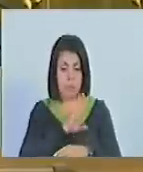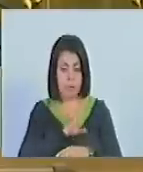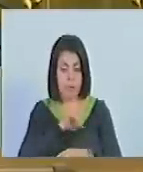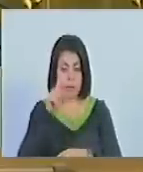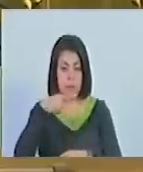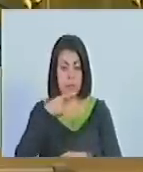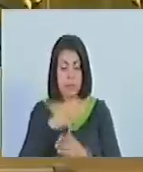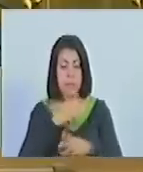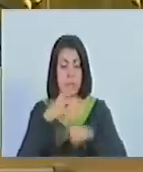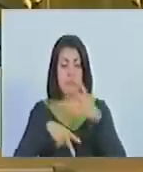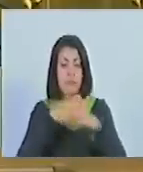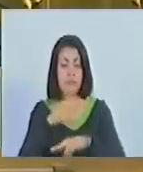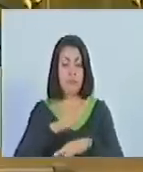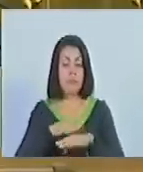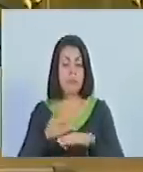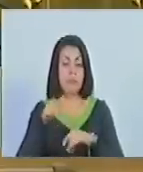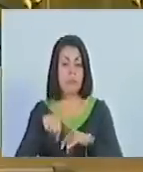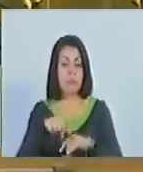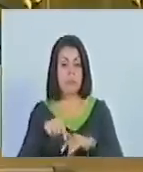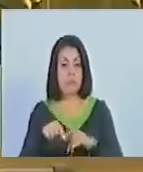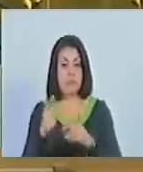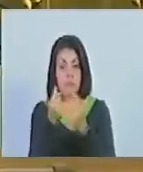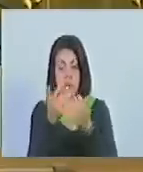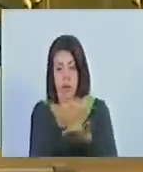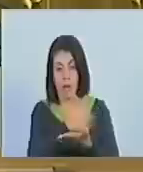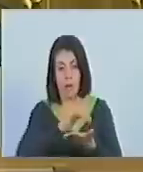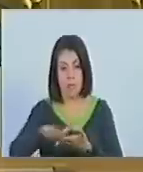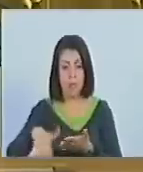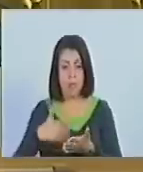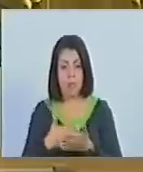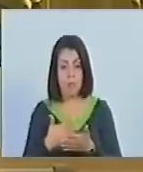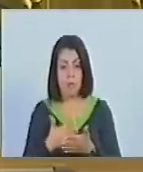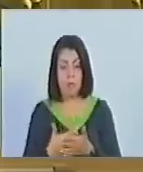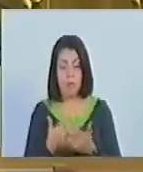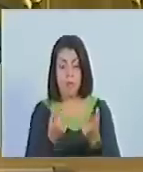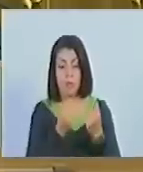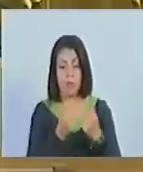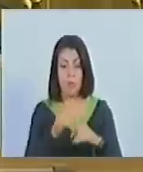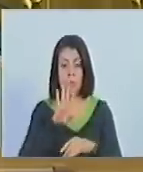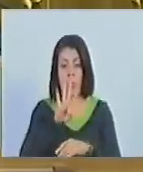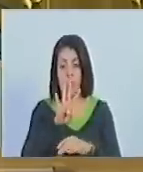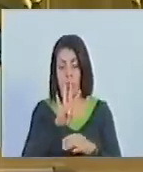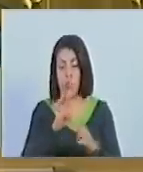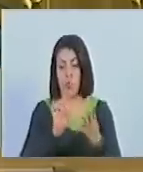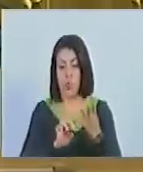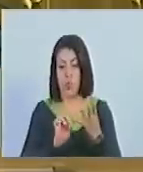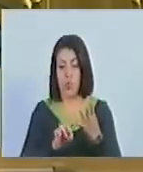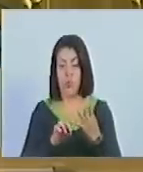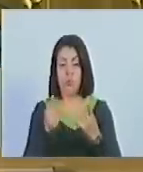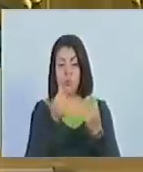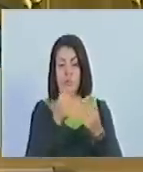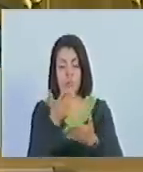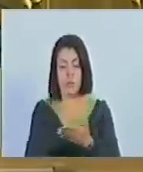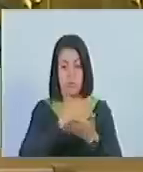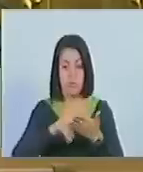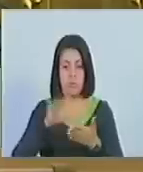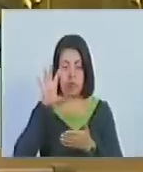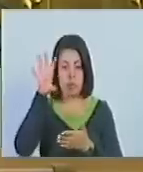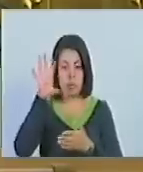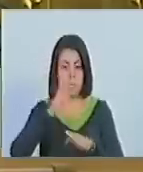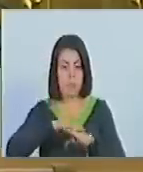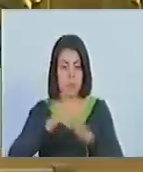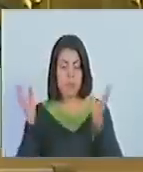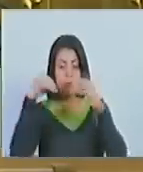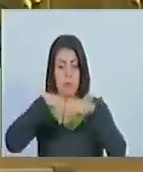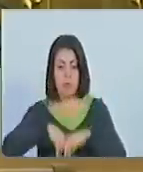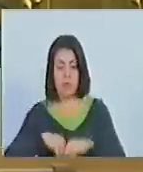incluido el producto del manejo financiero de todos sus recursos. Cuatro. Los recursos provenientes de donaciones de